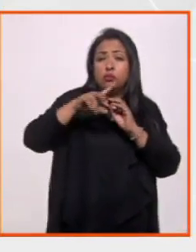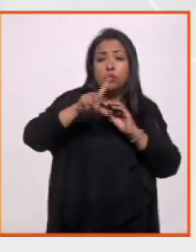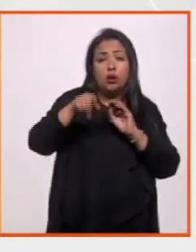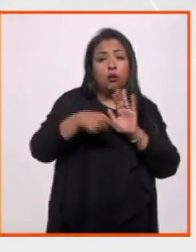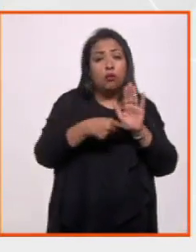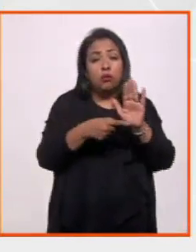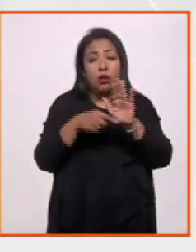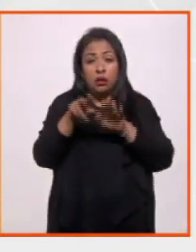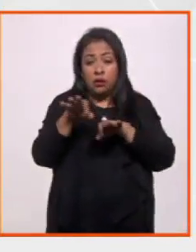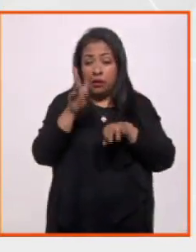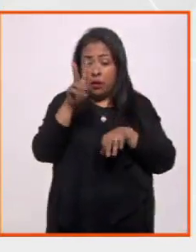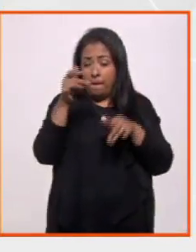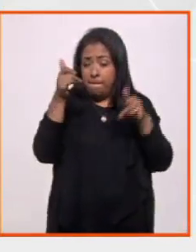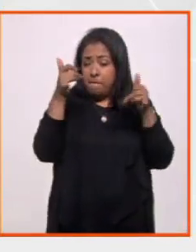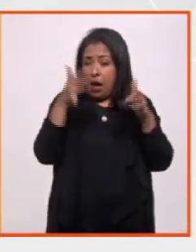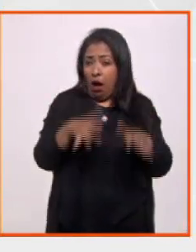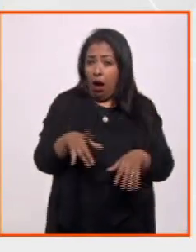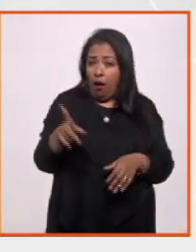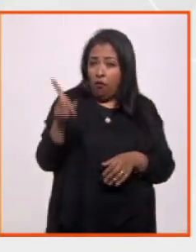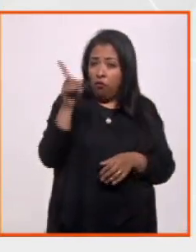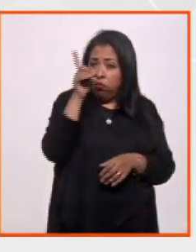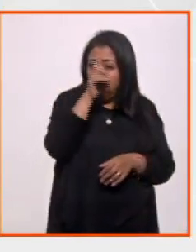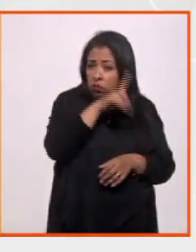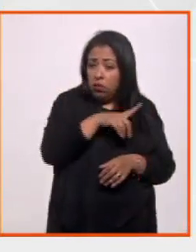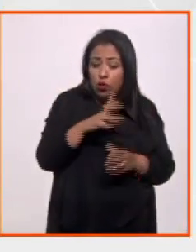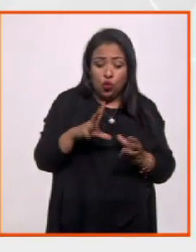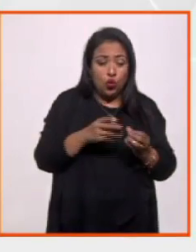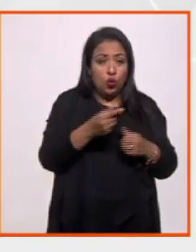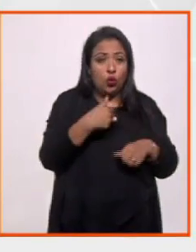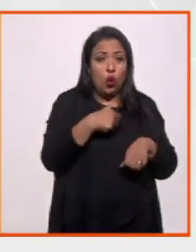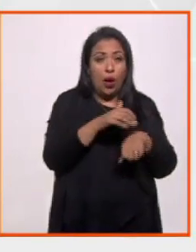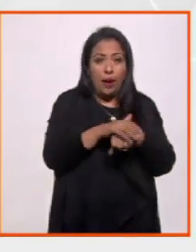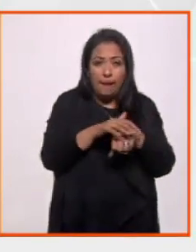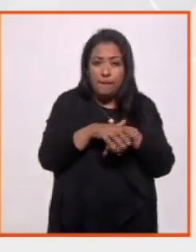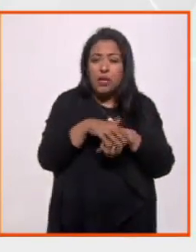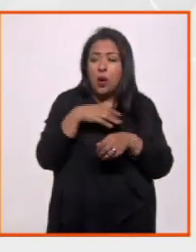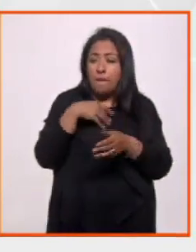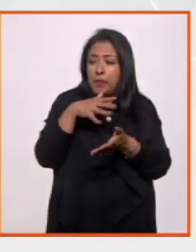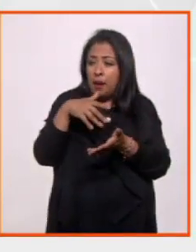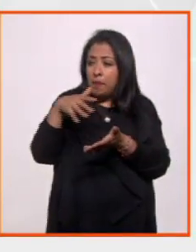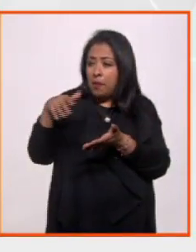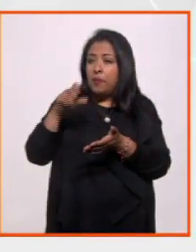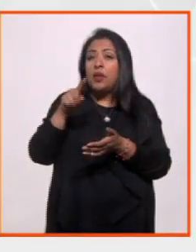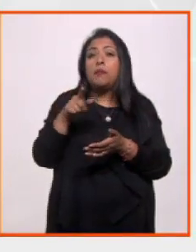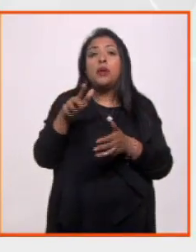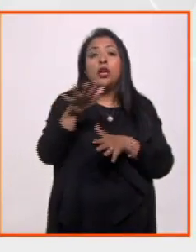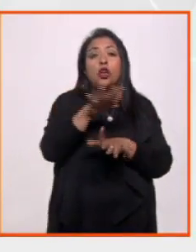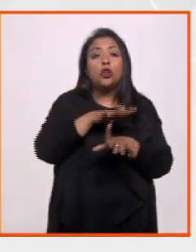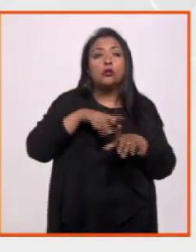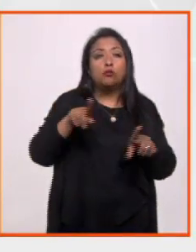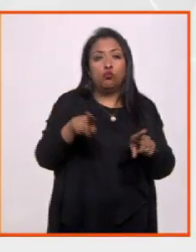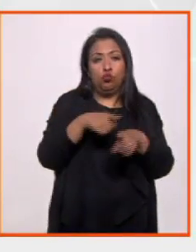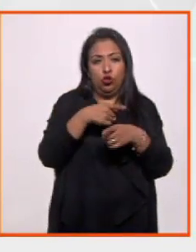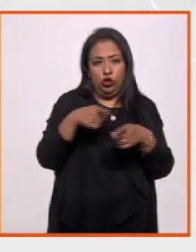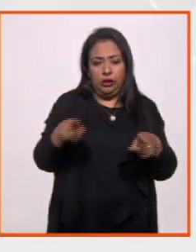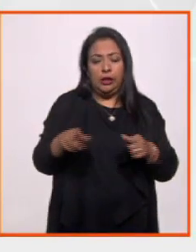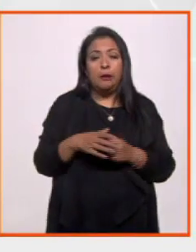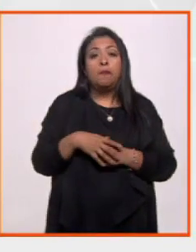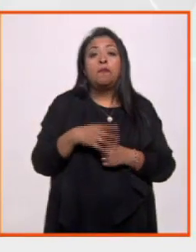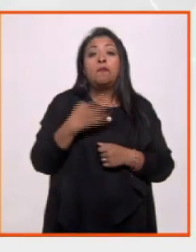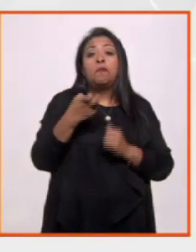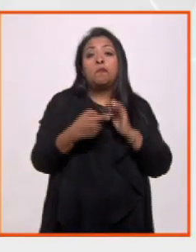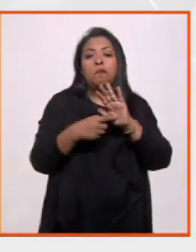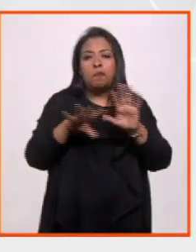verdad, titánico que hemos realizado con un amigo y también va a un contexto de música. La